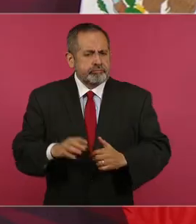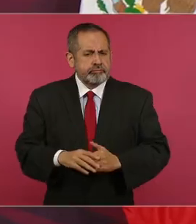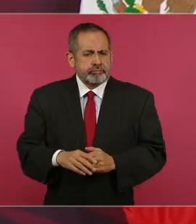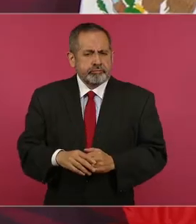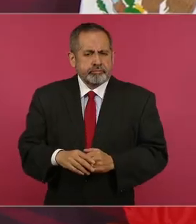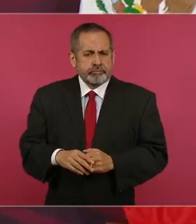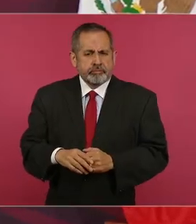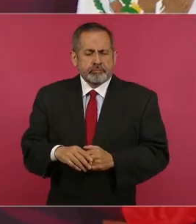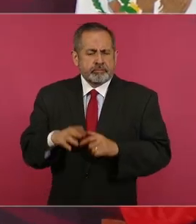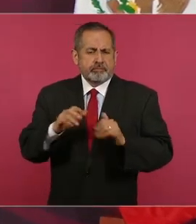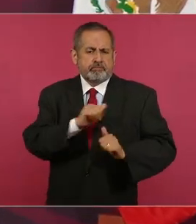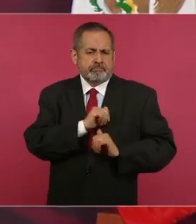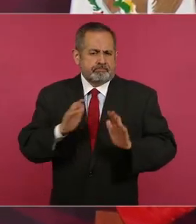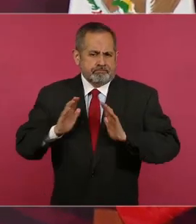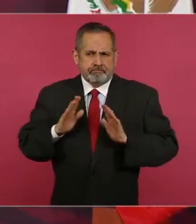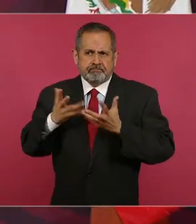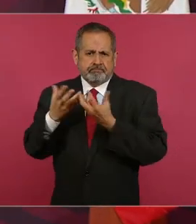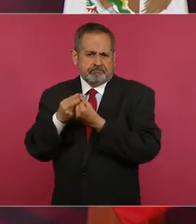la Fuerza Aérea.